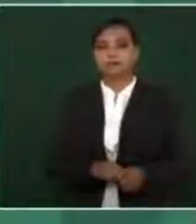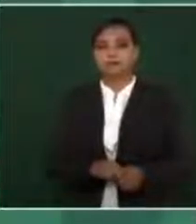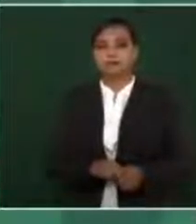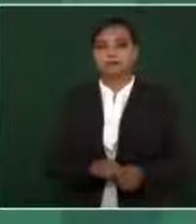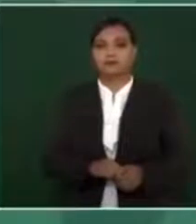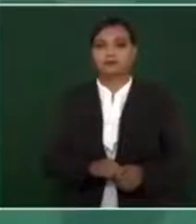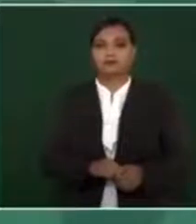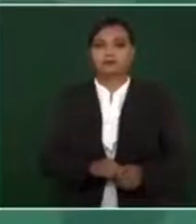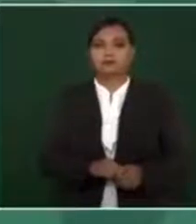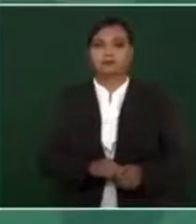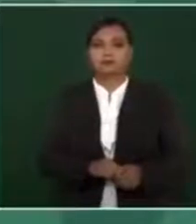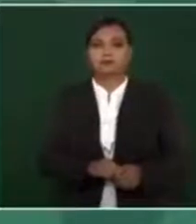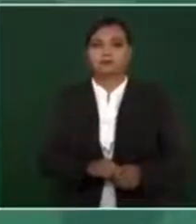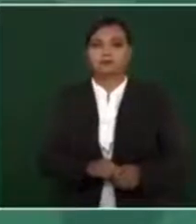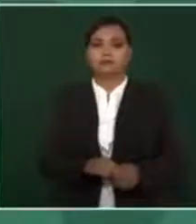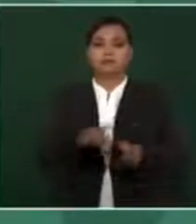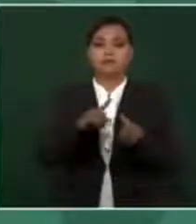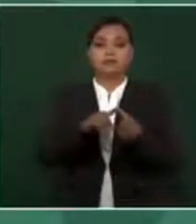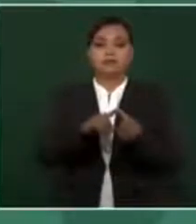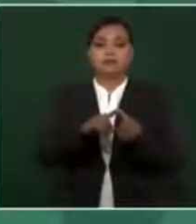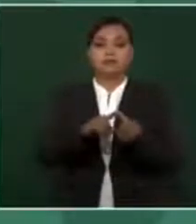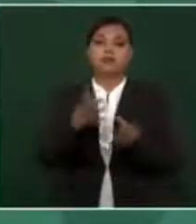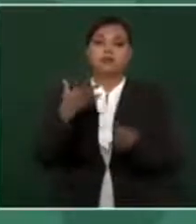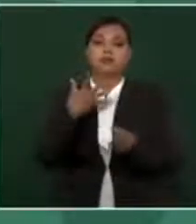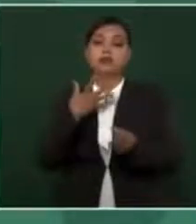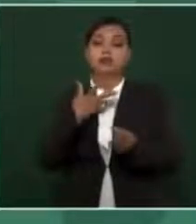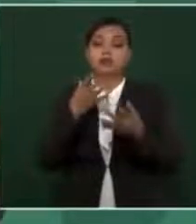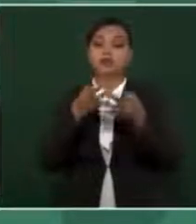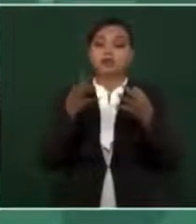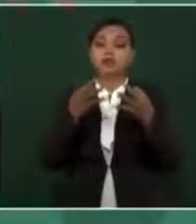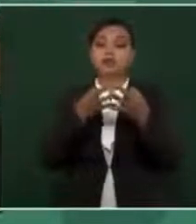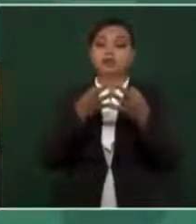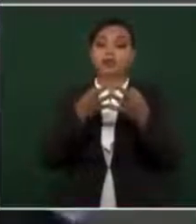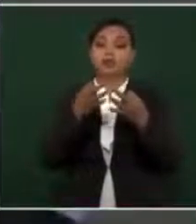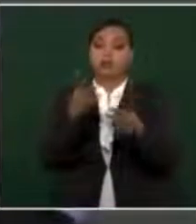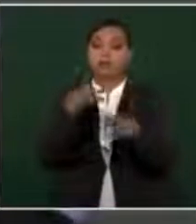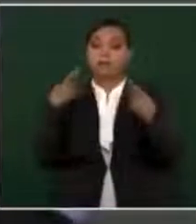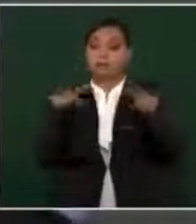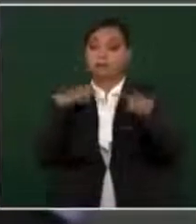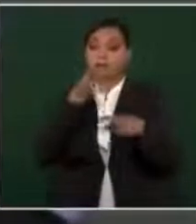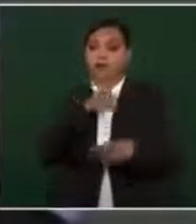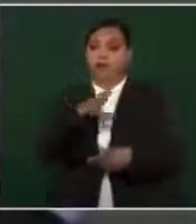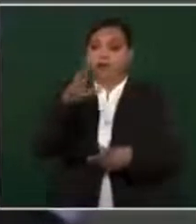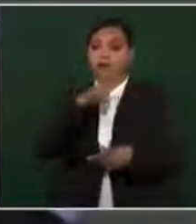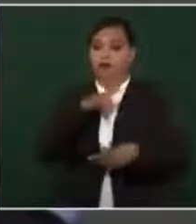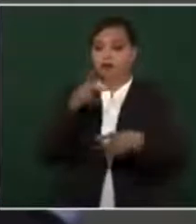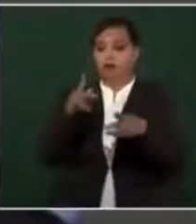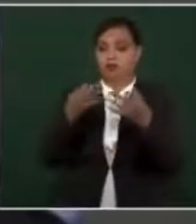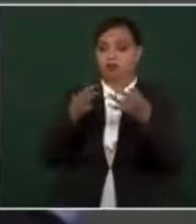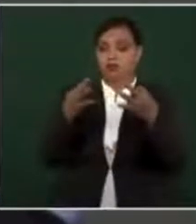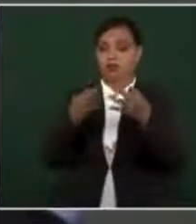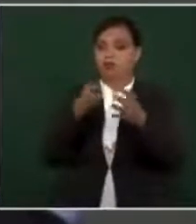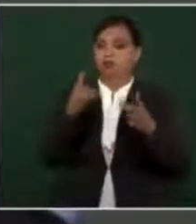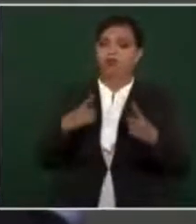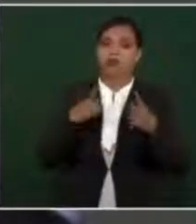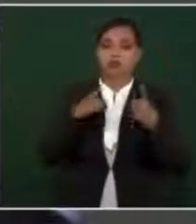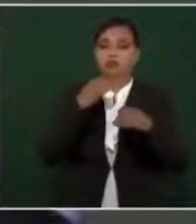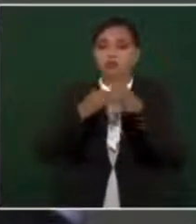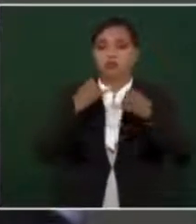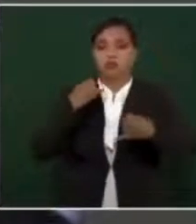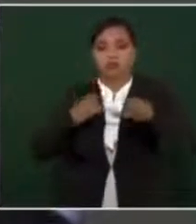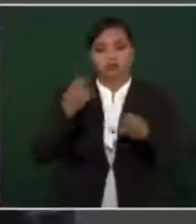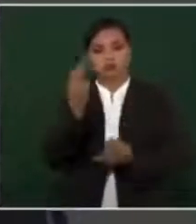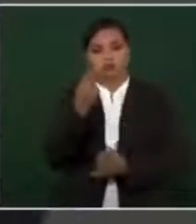entregan sus terrenos, reciban lo que por justicia les corresponde,